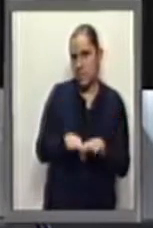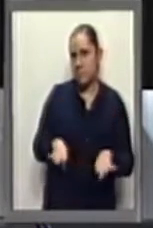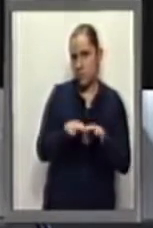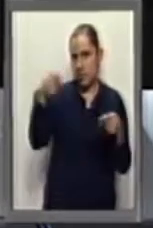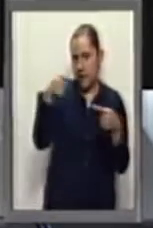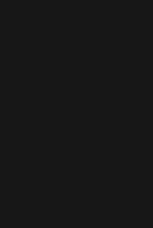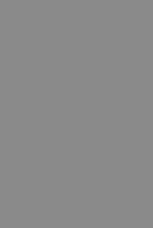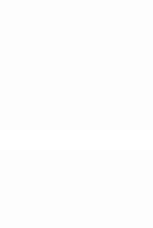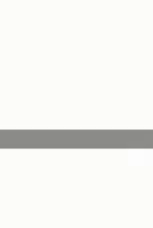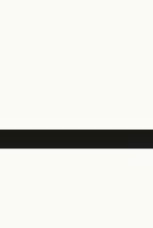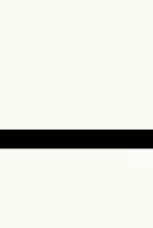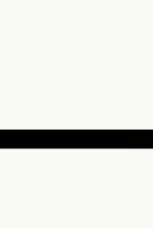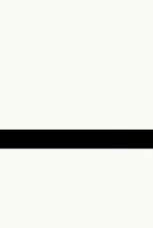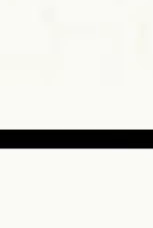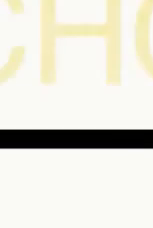gasolinas. Muchas gracias.